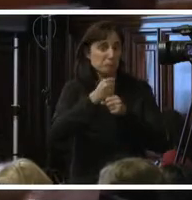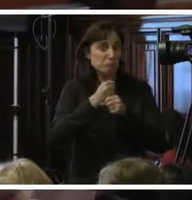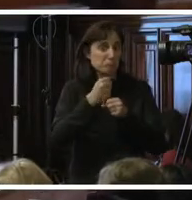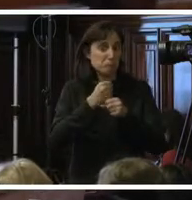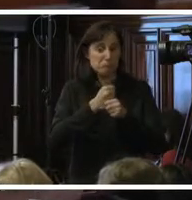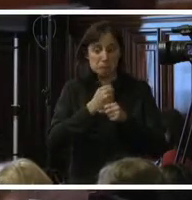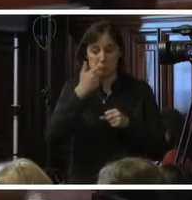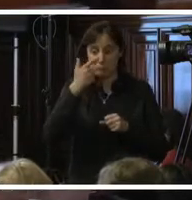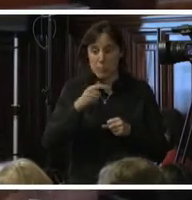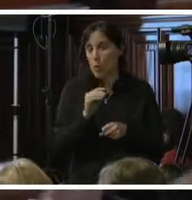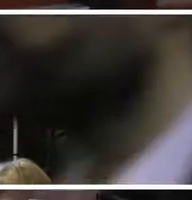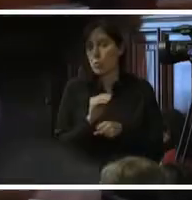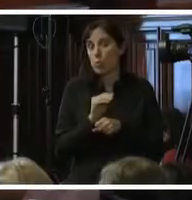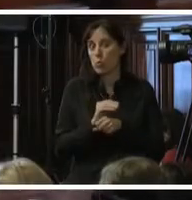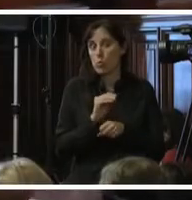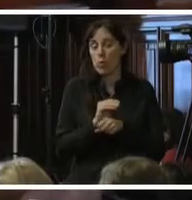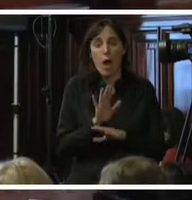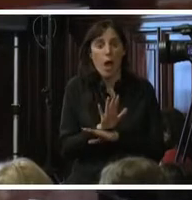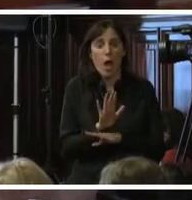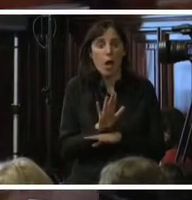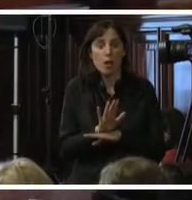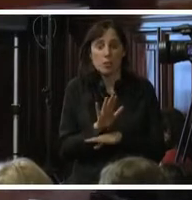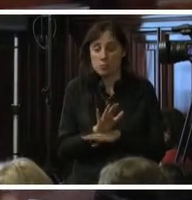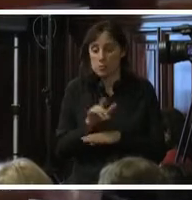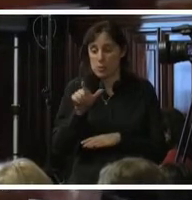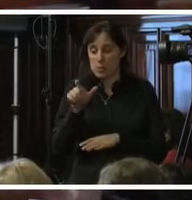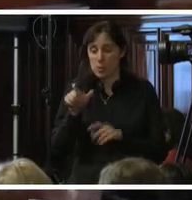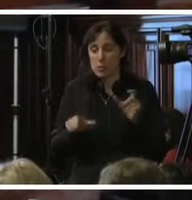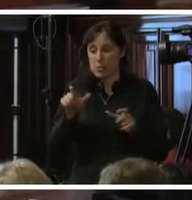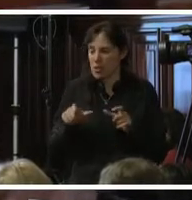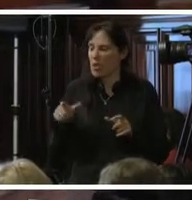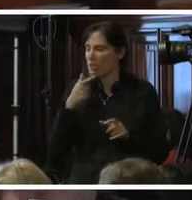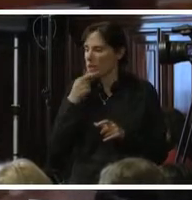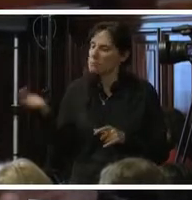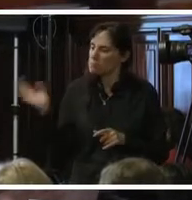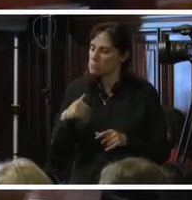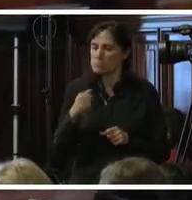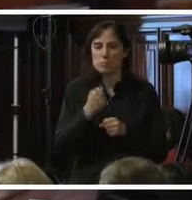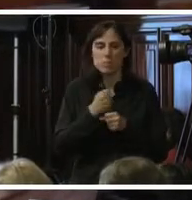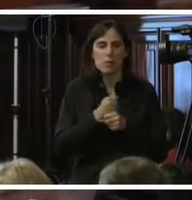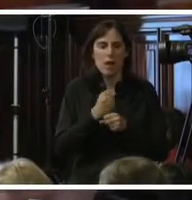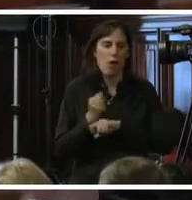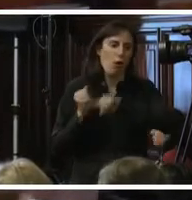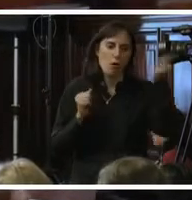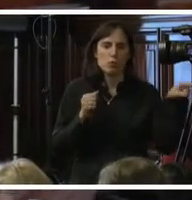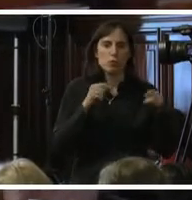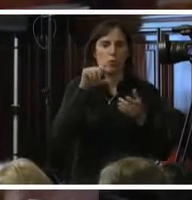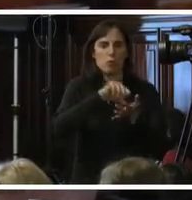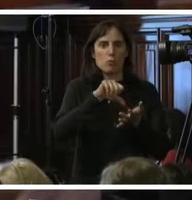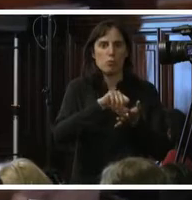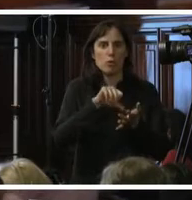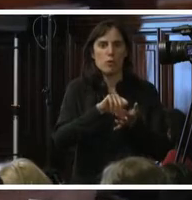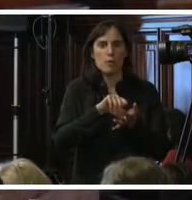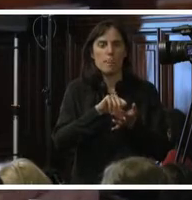básicamente toda una cultura determinada para la explotación de otros. Y desafortunadamente, cuando tratamos el tema de